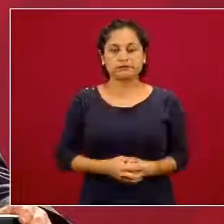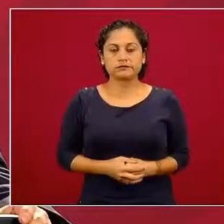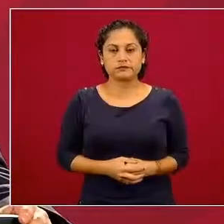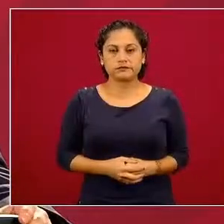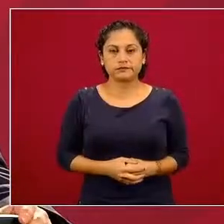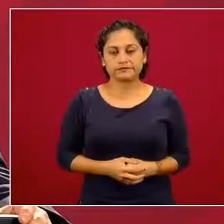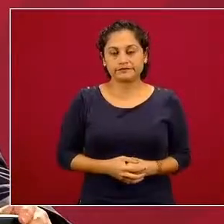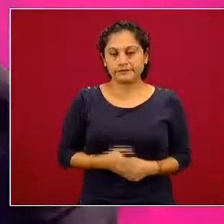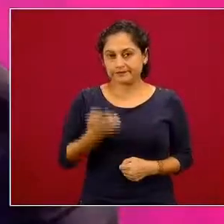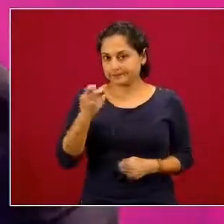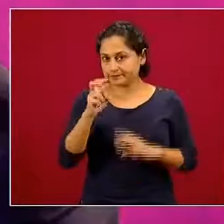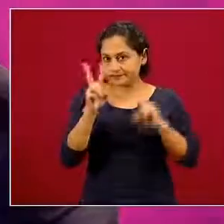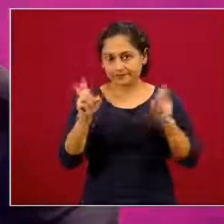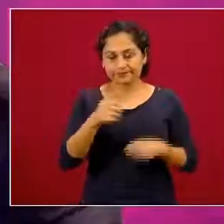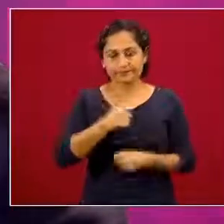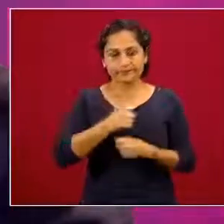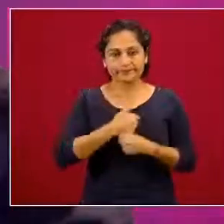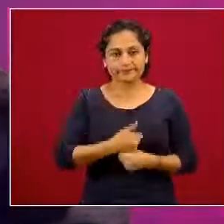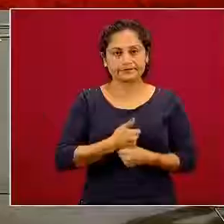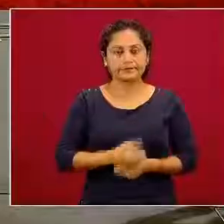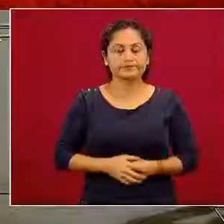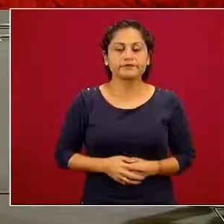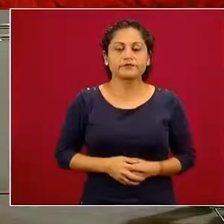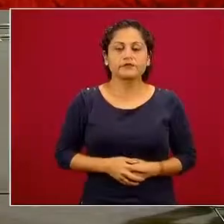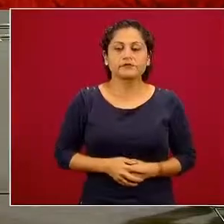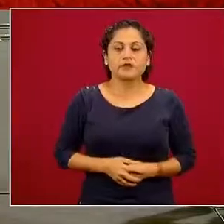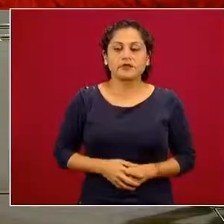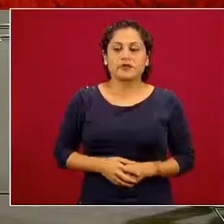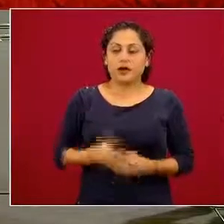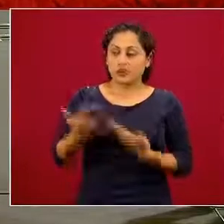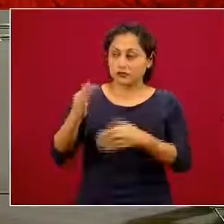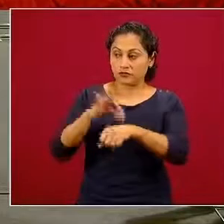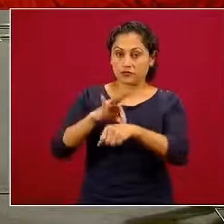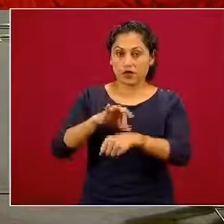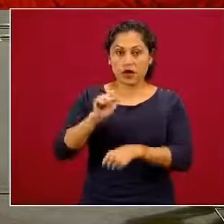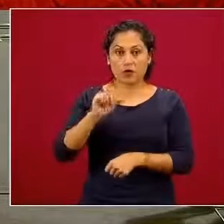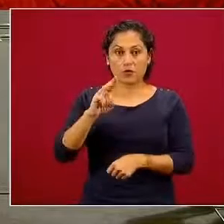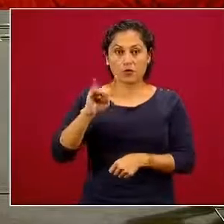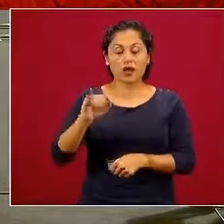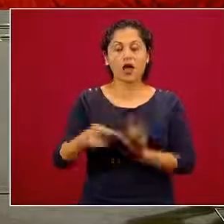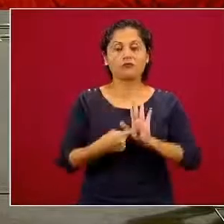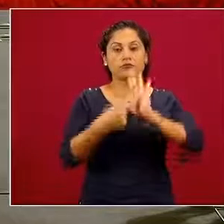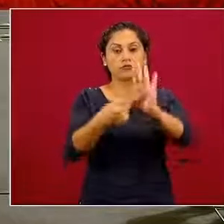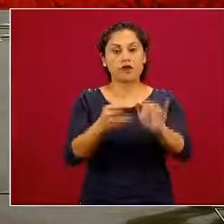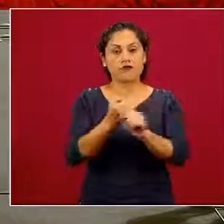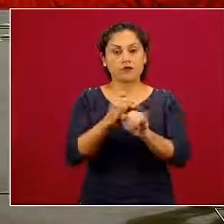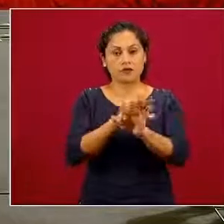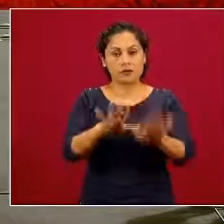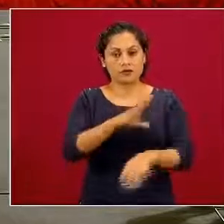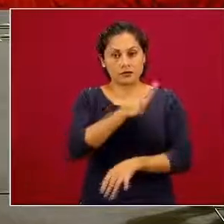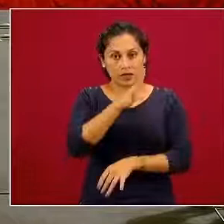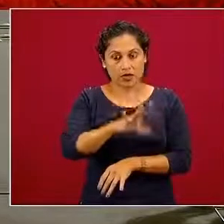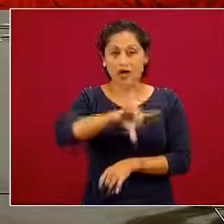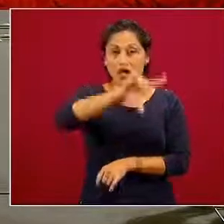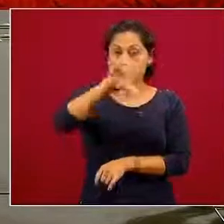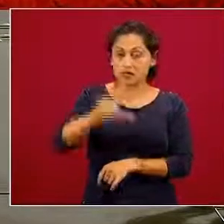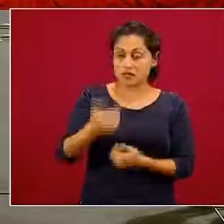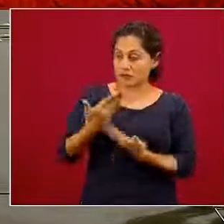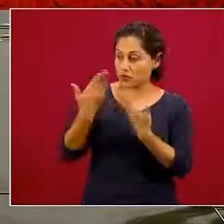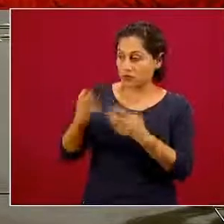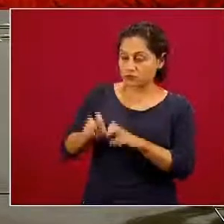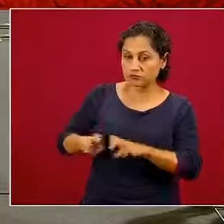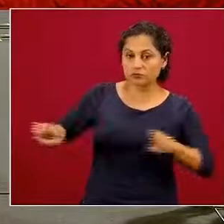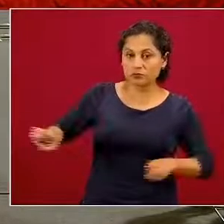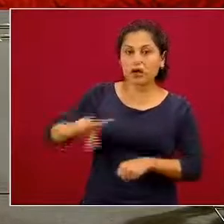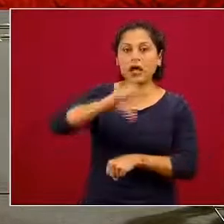tan desafortunado. Le pedimos, por favor, al doctor Alomía, si presenta el informe técnico, enseguida a ella y ellos, y pasamos después a las